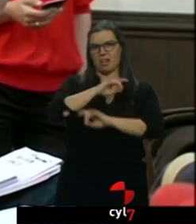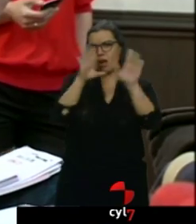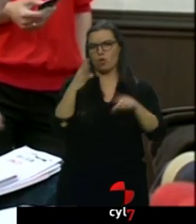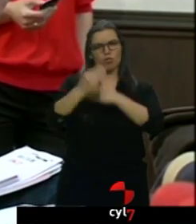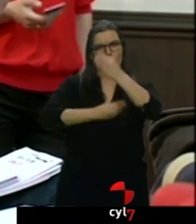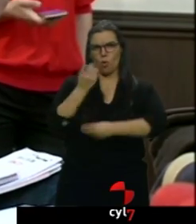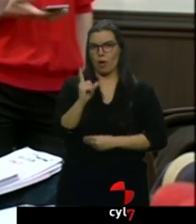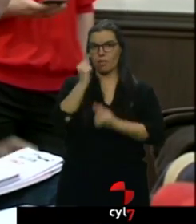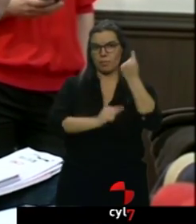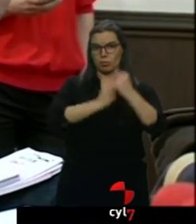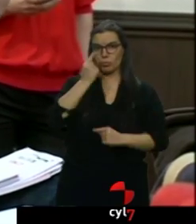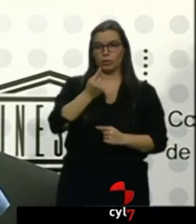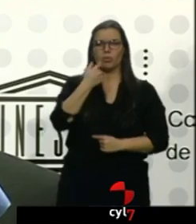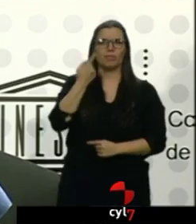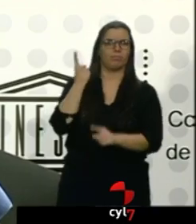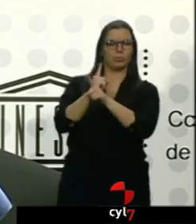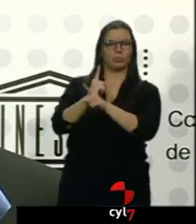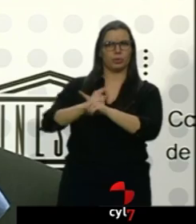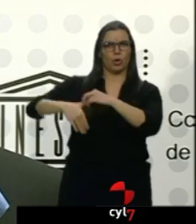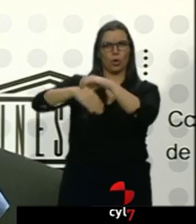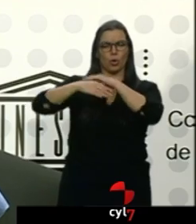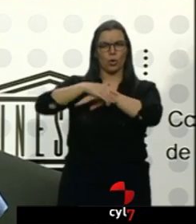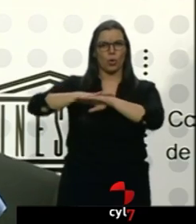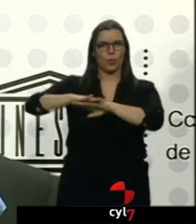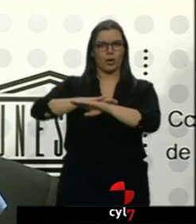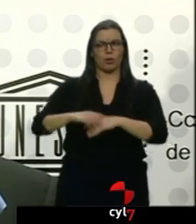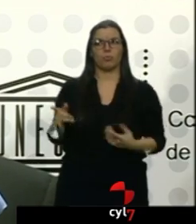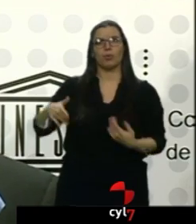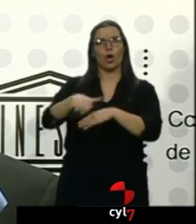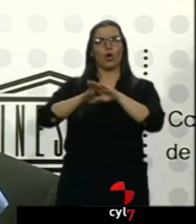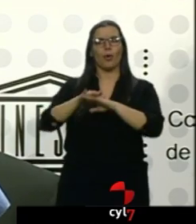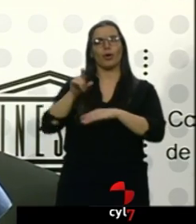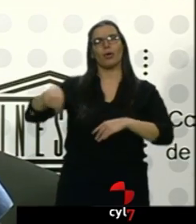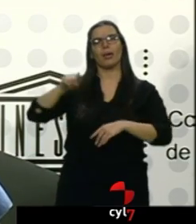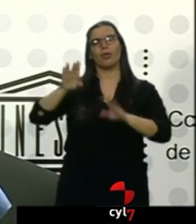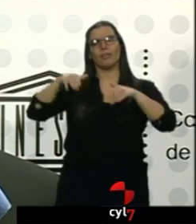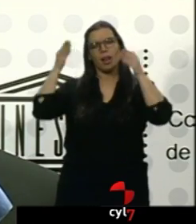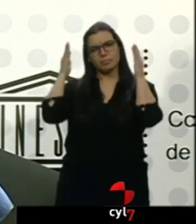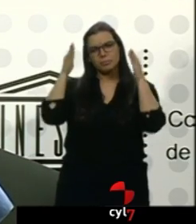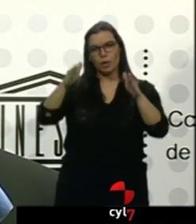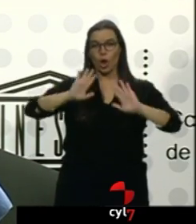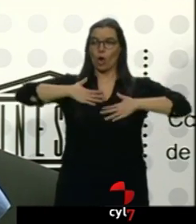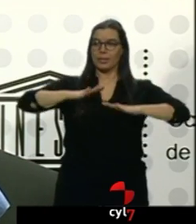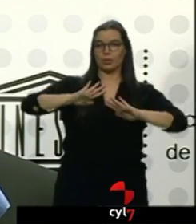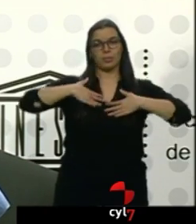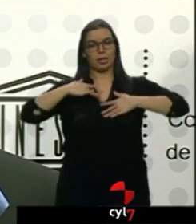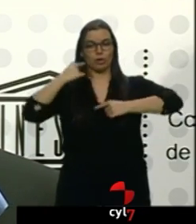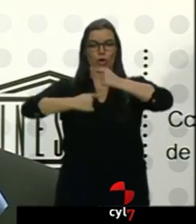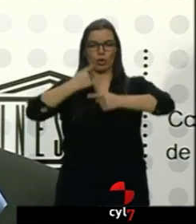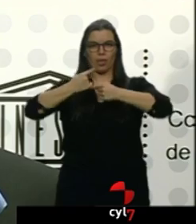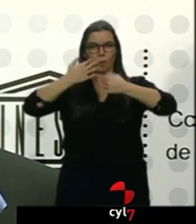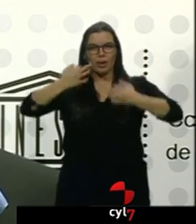presentará y carga contra el Gobierno. Un Gobierno de la Nación mucho más entretenido en dar sorpresas cotidianas que en resolver